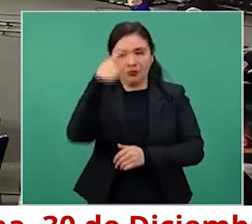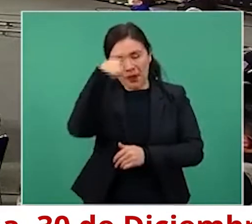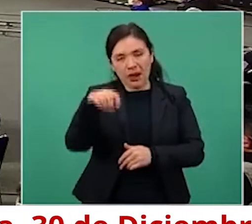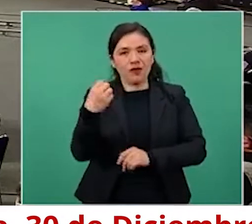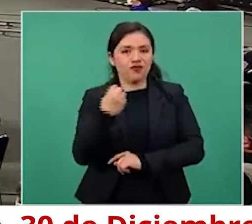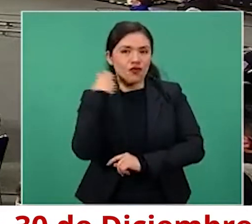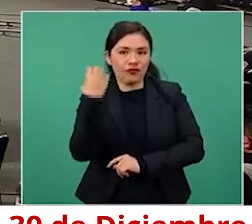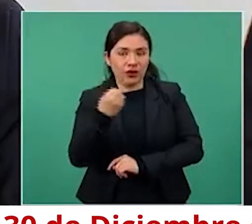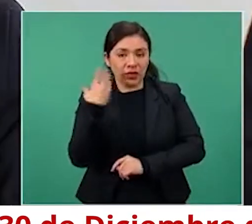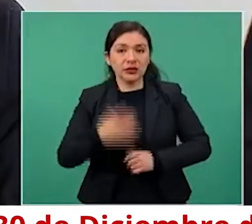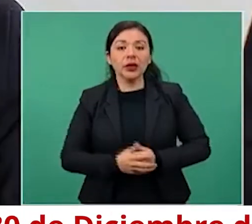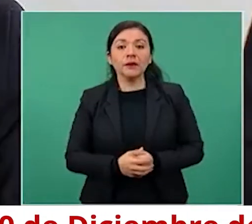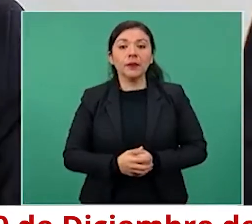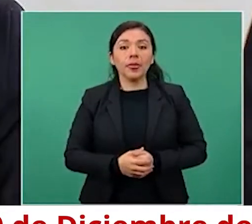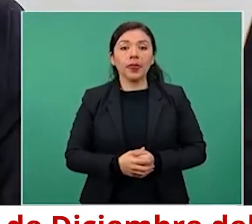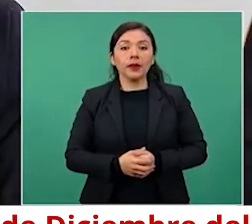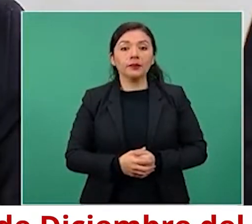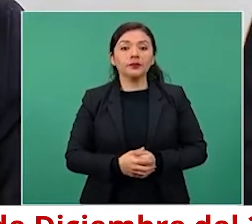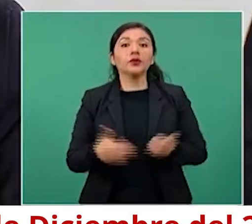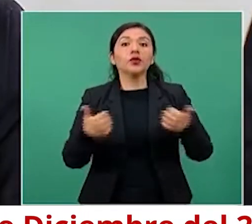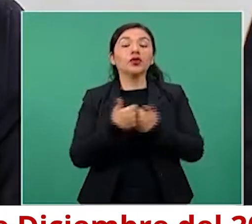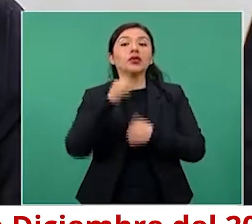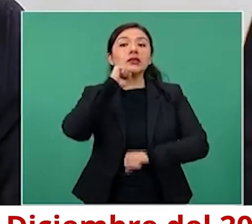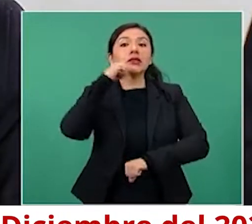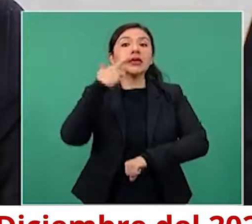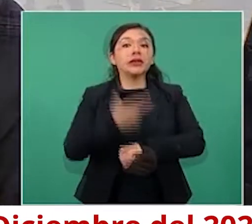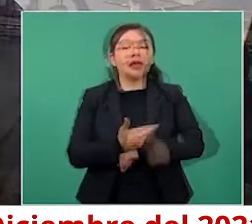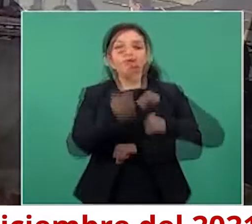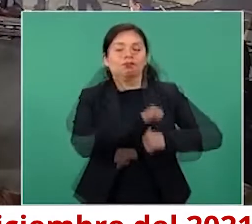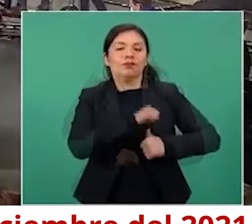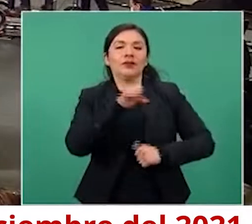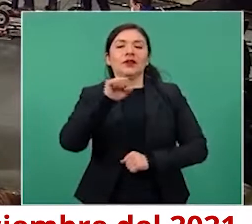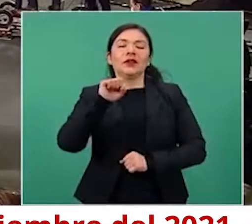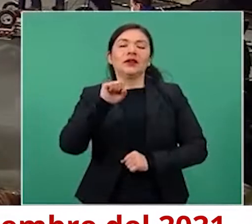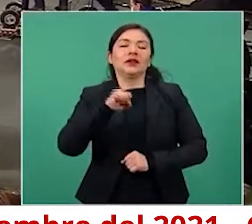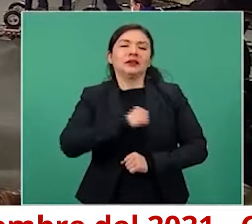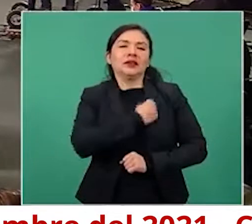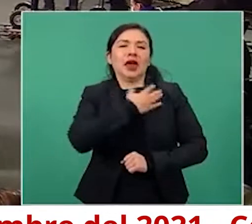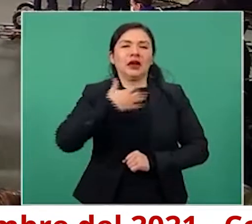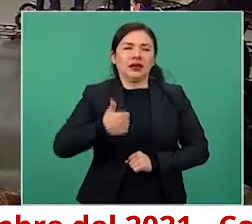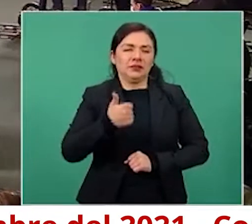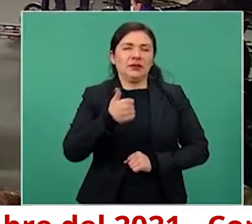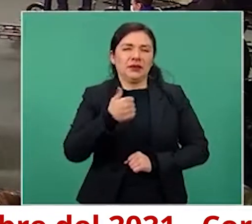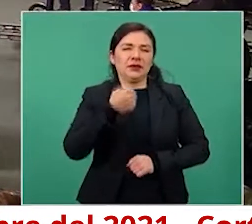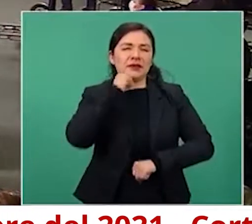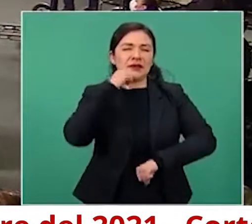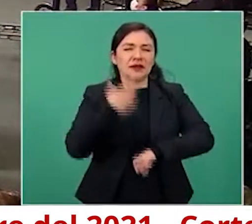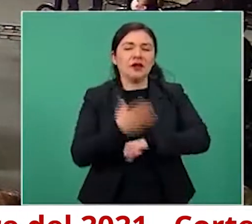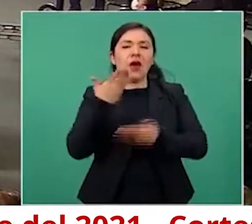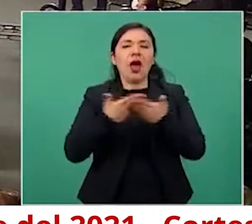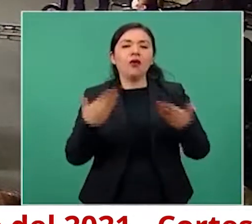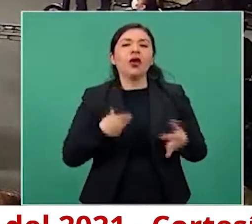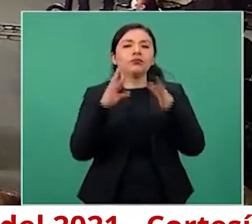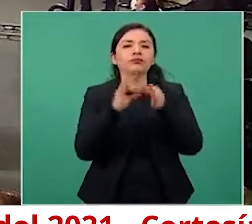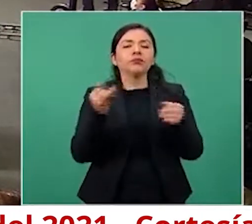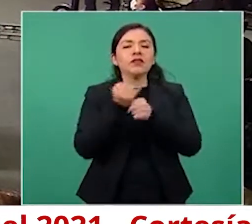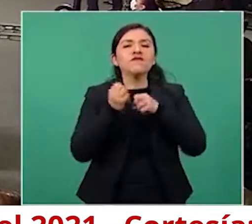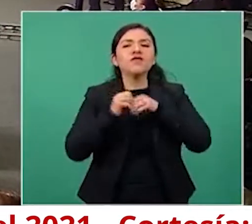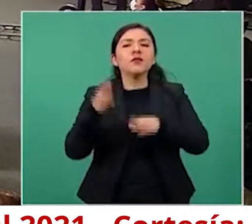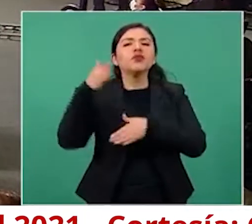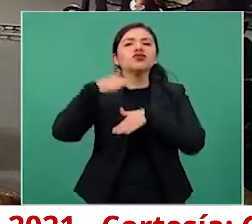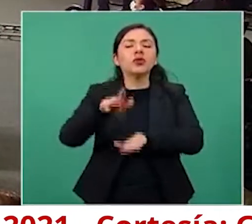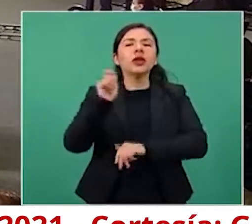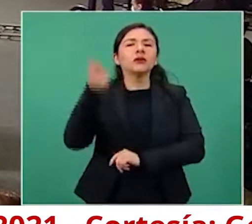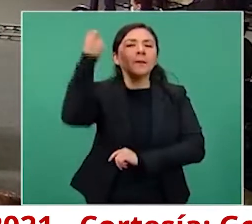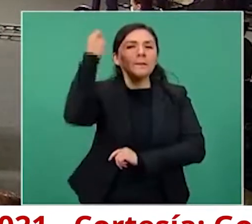Pero se va a quedar el secretario de Gobernación. Dar el informe sobre las pensiones y programas de